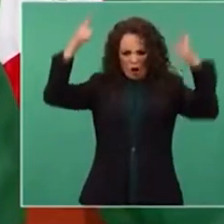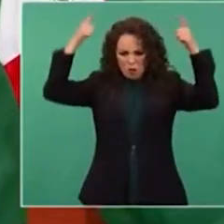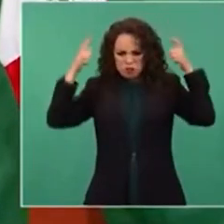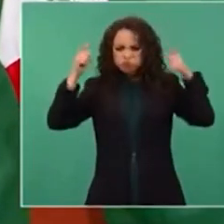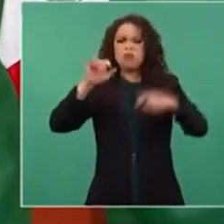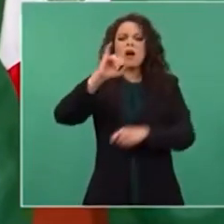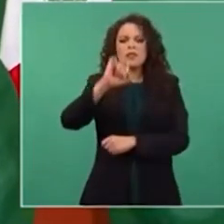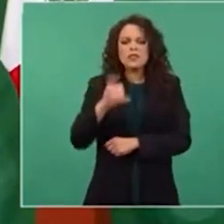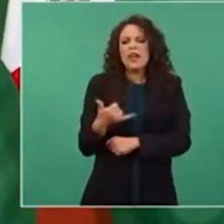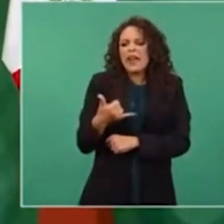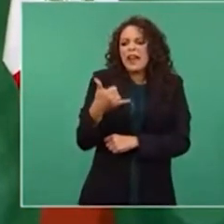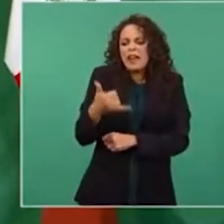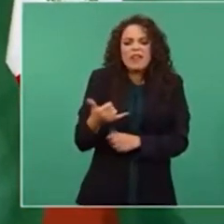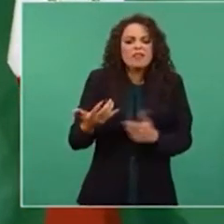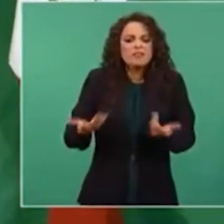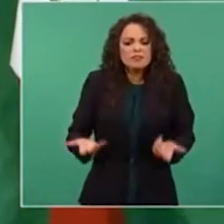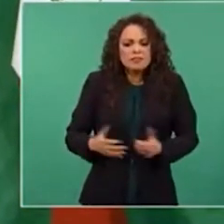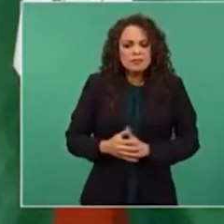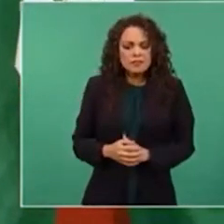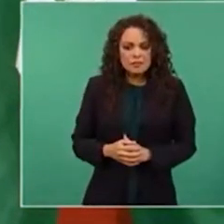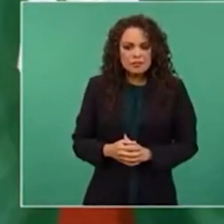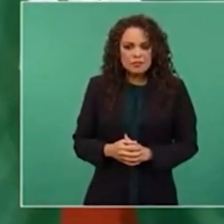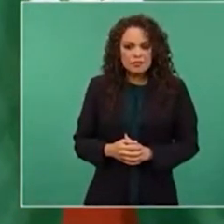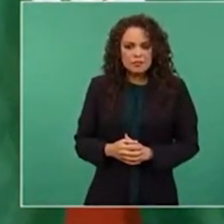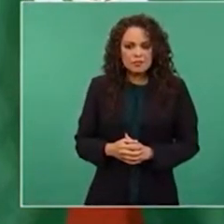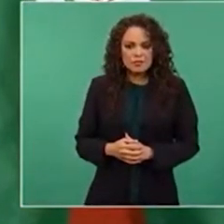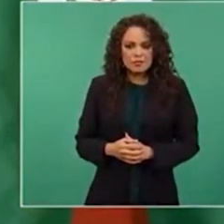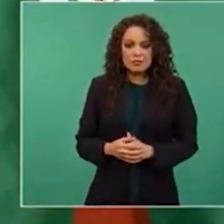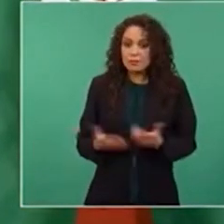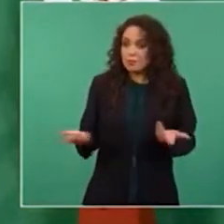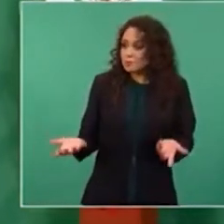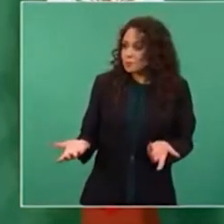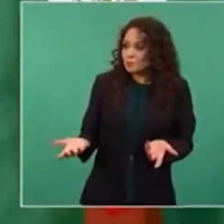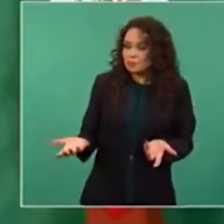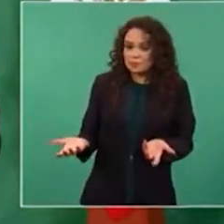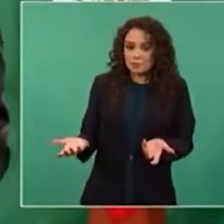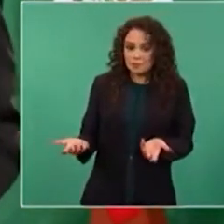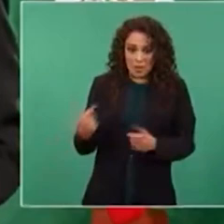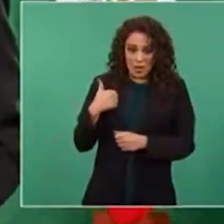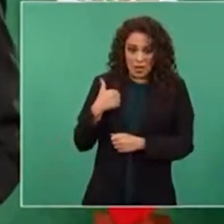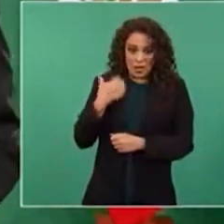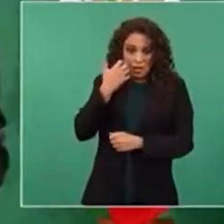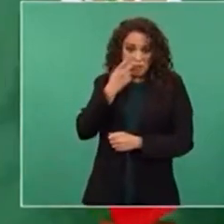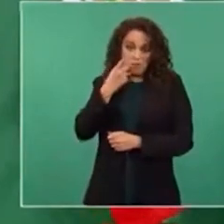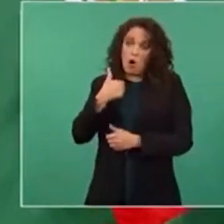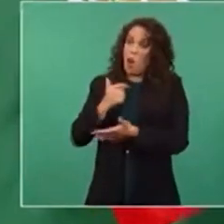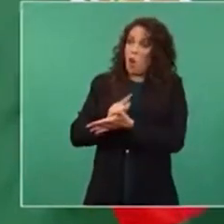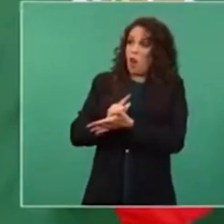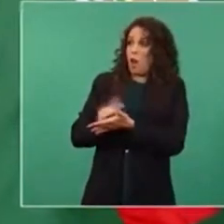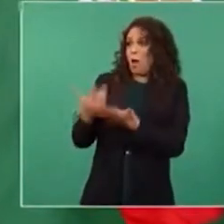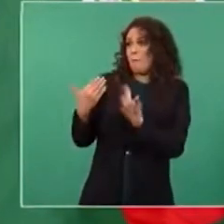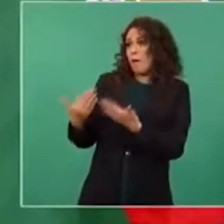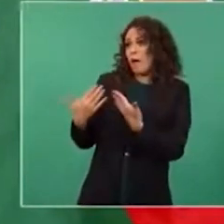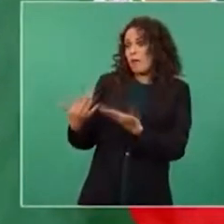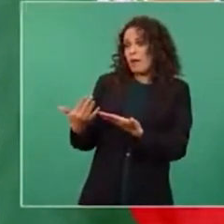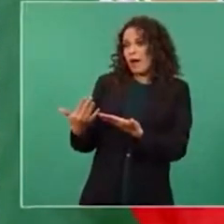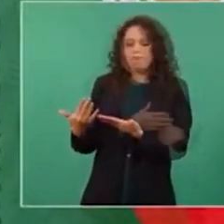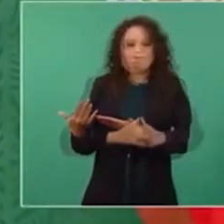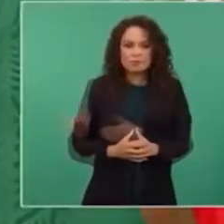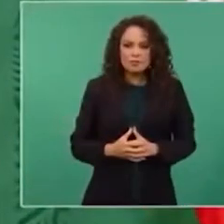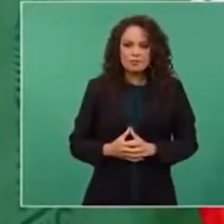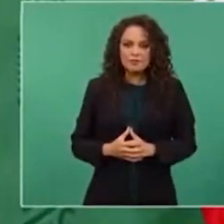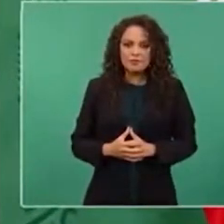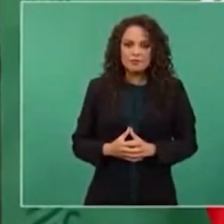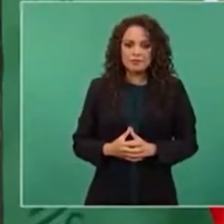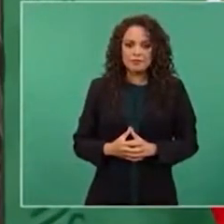daban baños de pureza. Y los otros, corruptos, hipócritas.